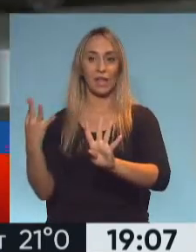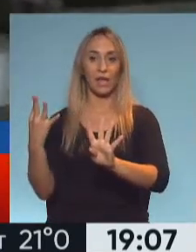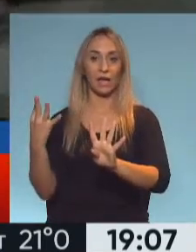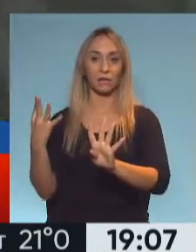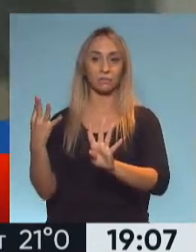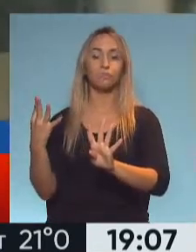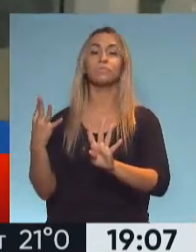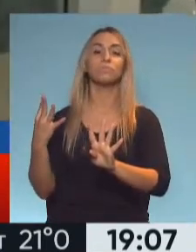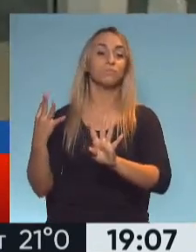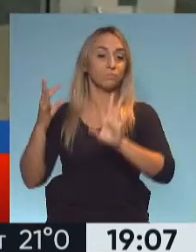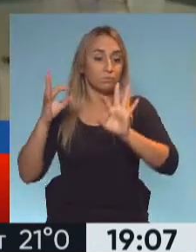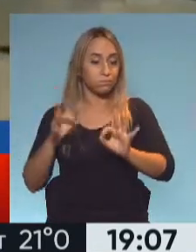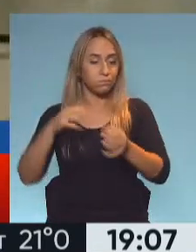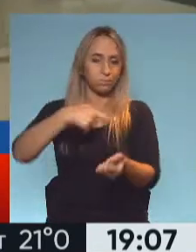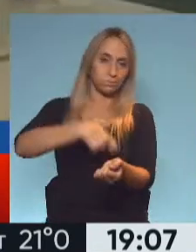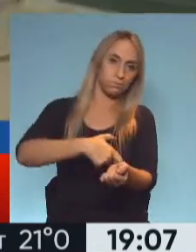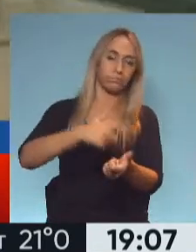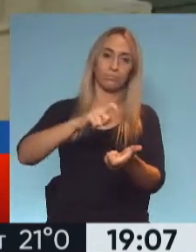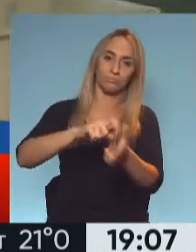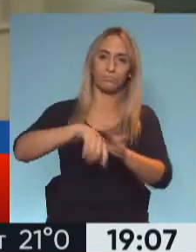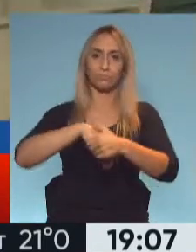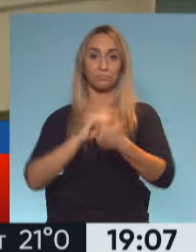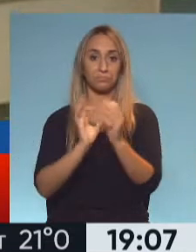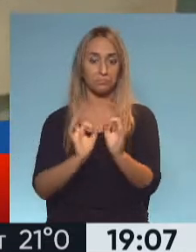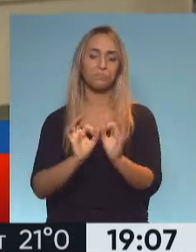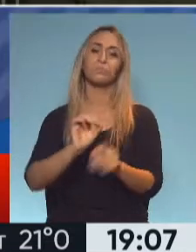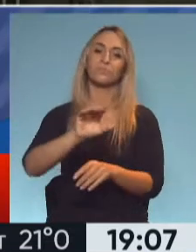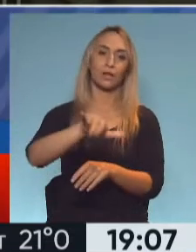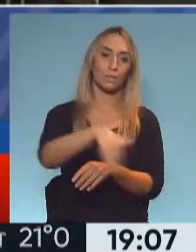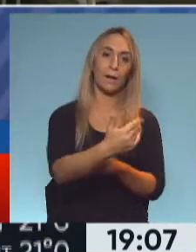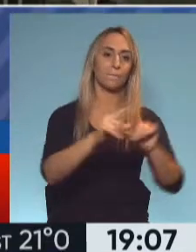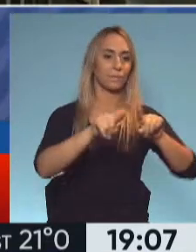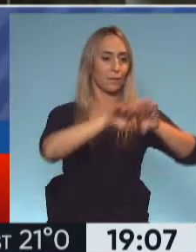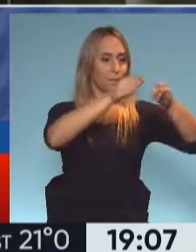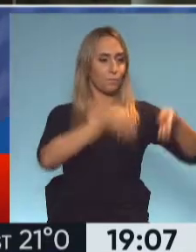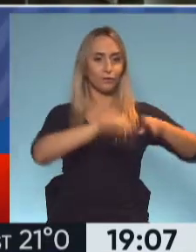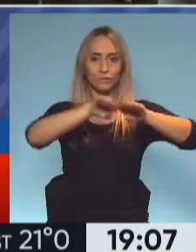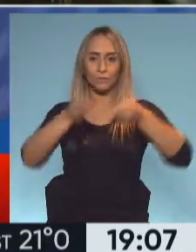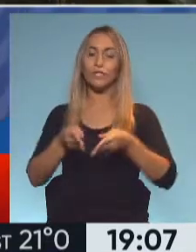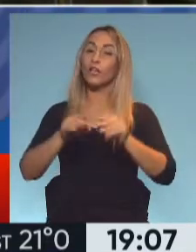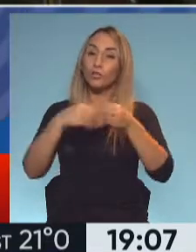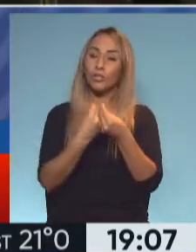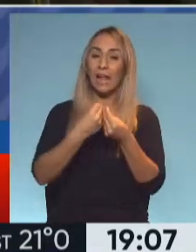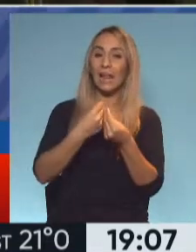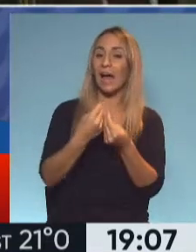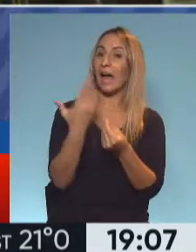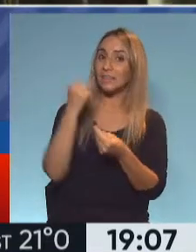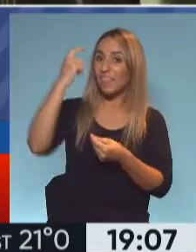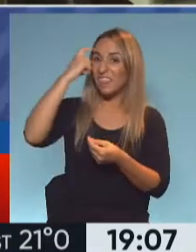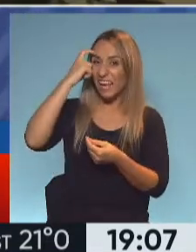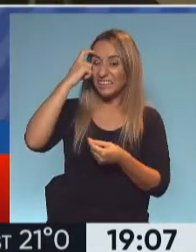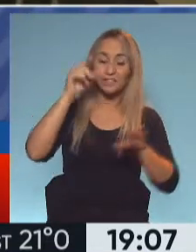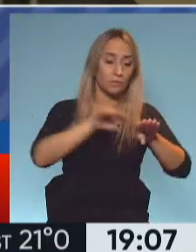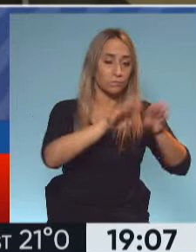acercan a los boxes. Habitualmente, después de la temporada de verano, había 10 boxes. Ahora, para